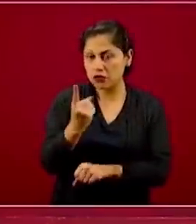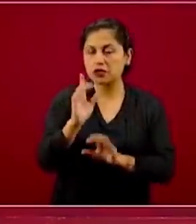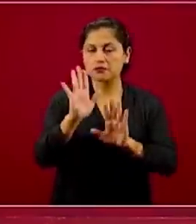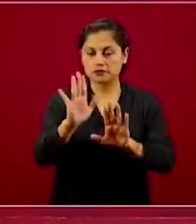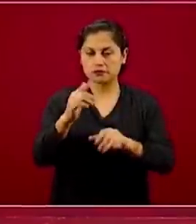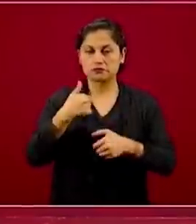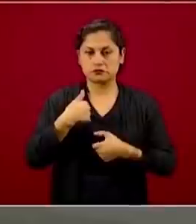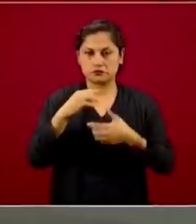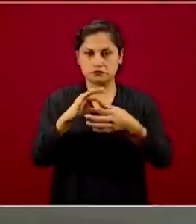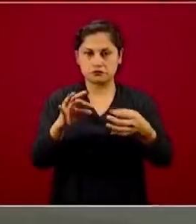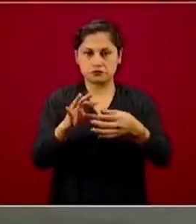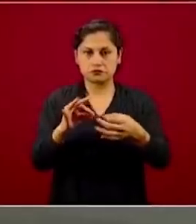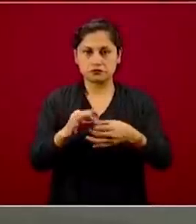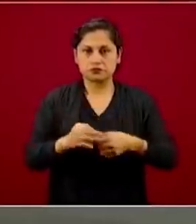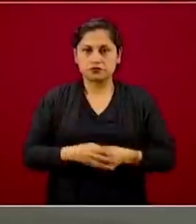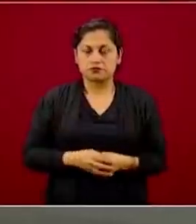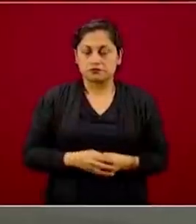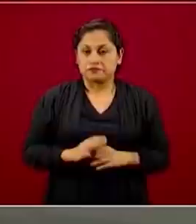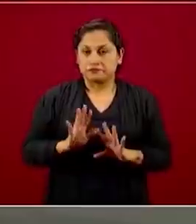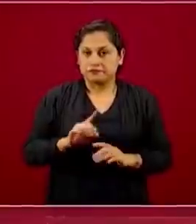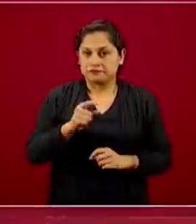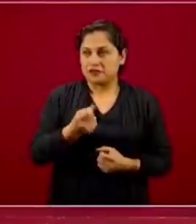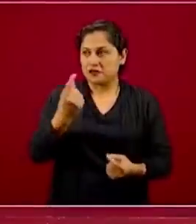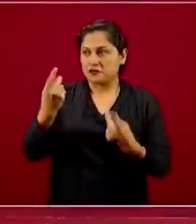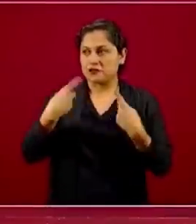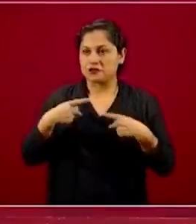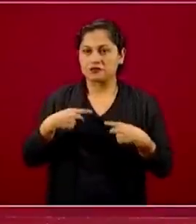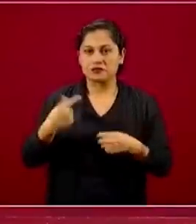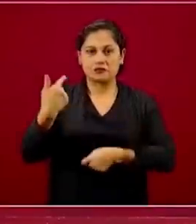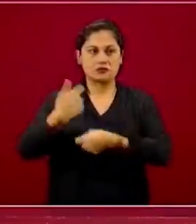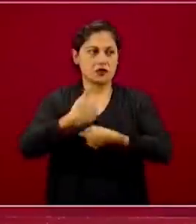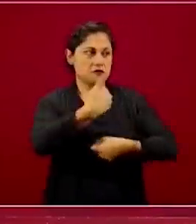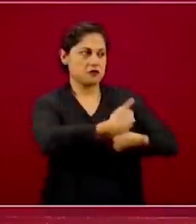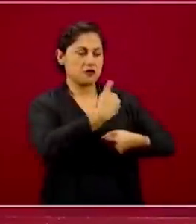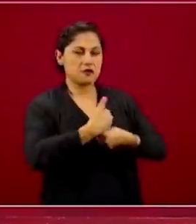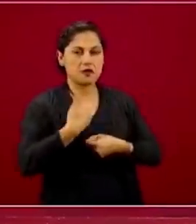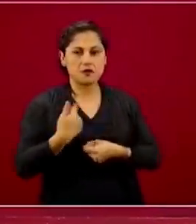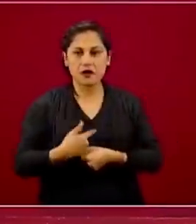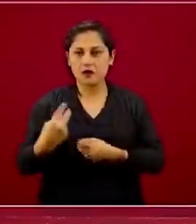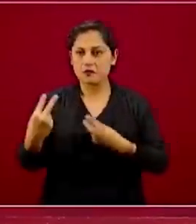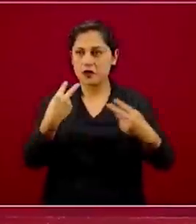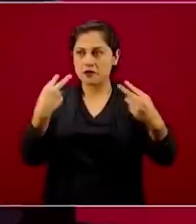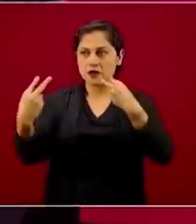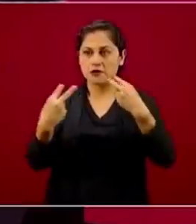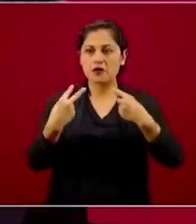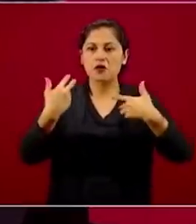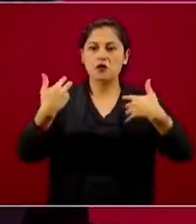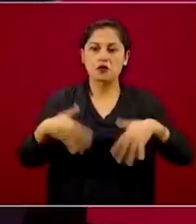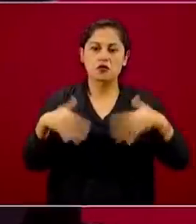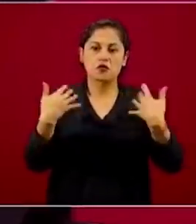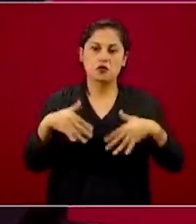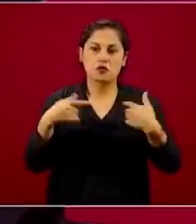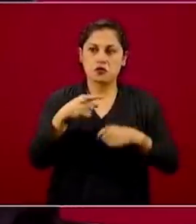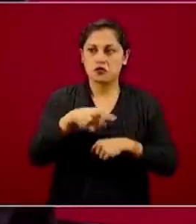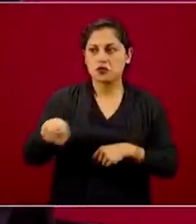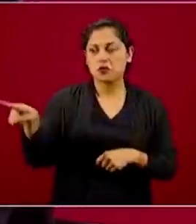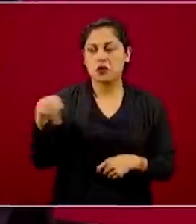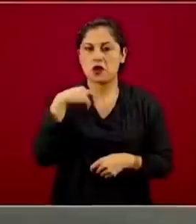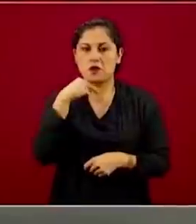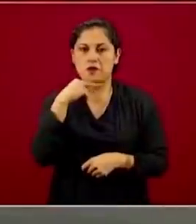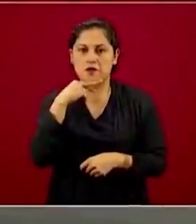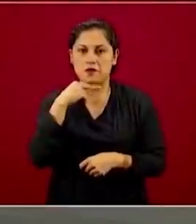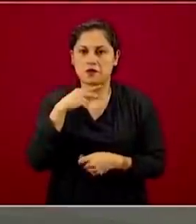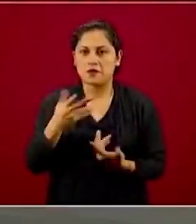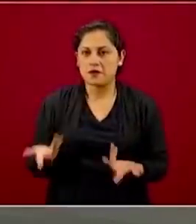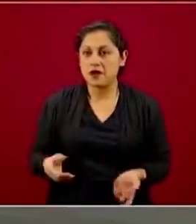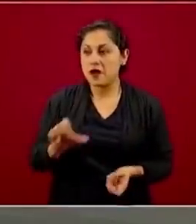que esto pareciera que a algunas personas les ha causado también mucho nerviosismo, parecen ser las mismas personas a quienes el tema del aplanamiento de la curva